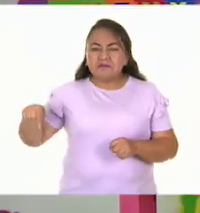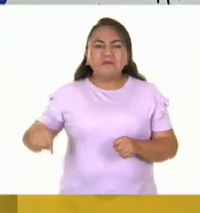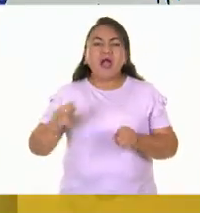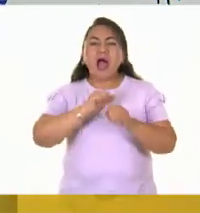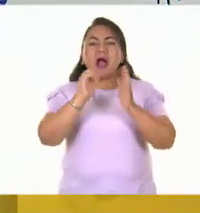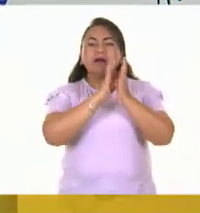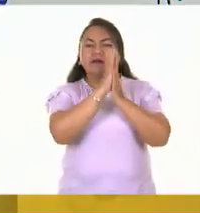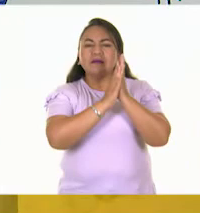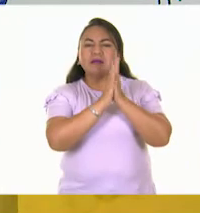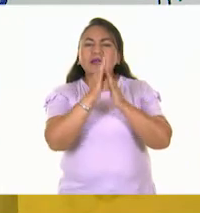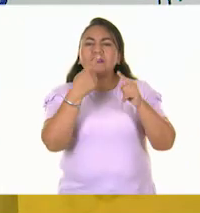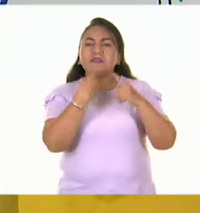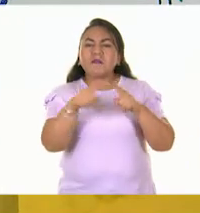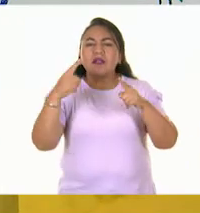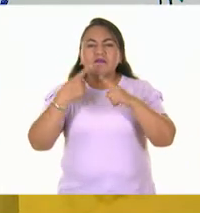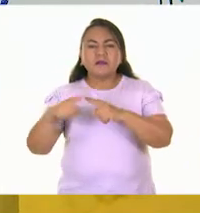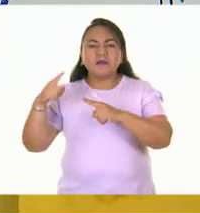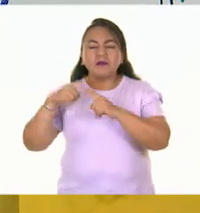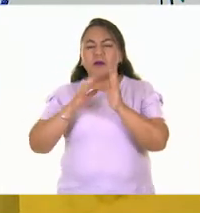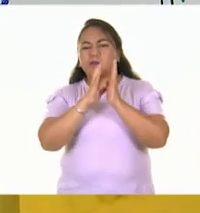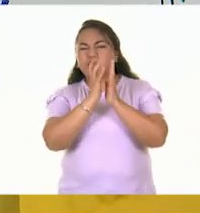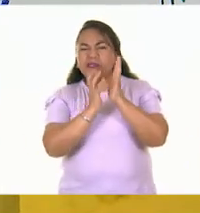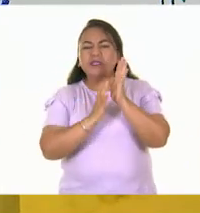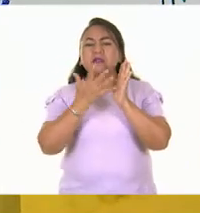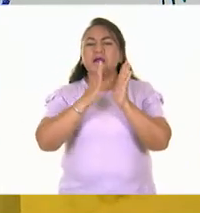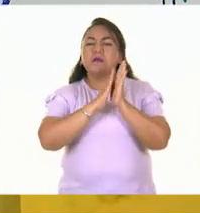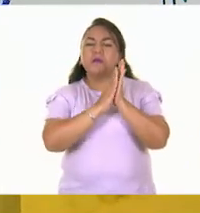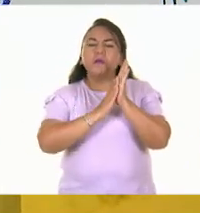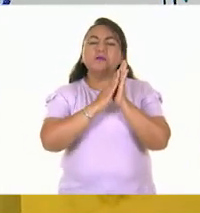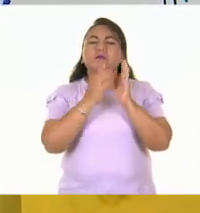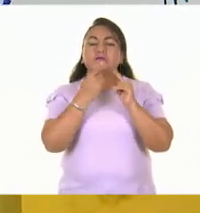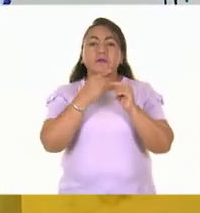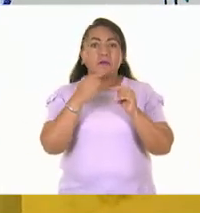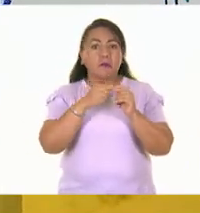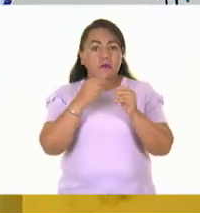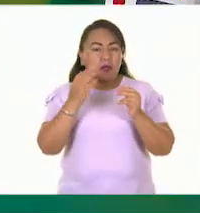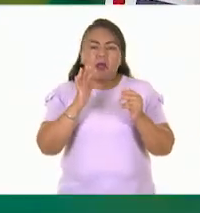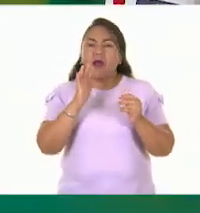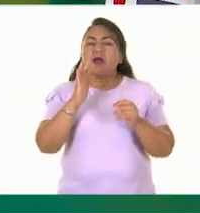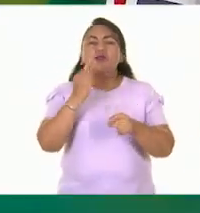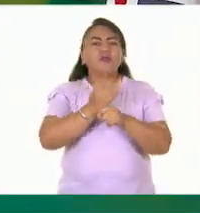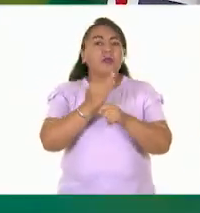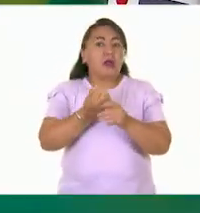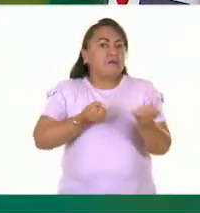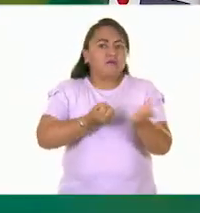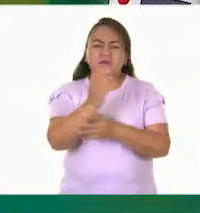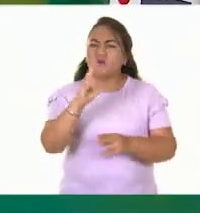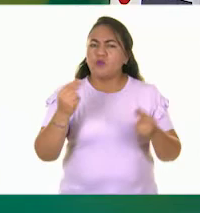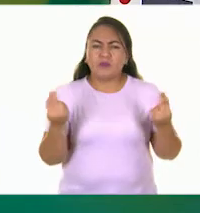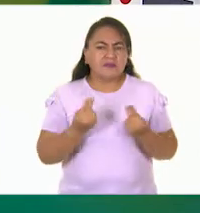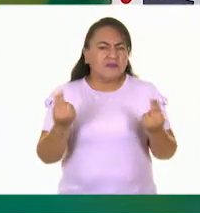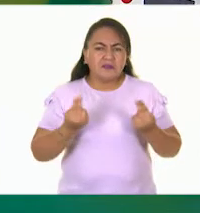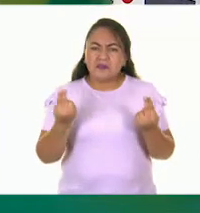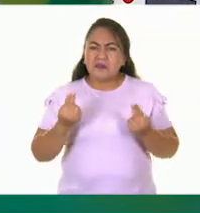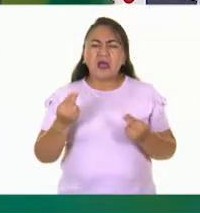texturas y que no se necesita que salgan. No, no, no, no, no, se preocupen. Ahorita no se puede salir. Por lo tanto, pueden estar utilizando